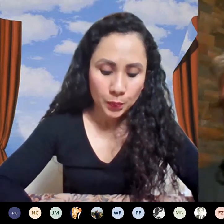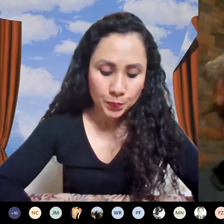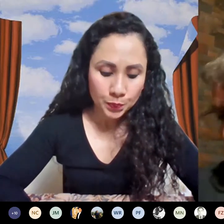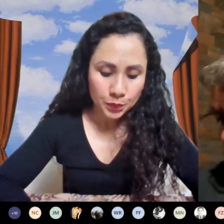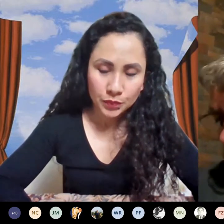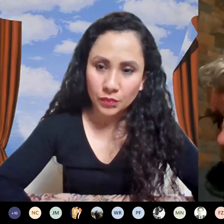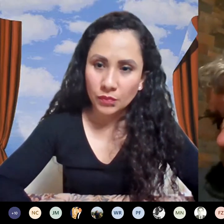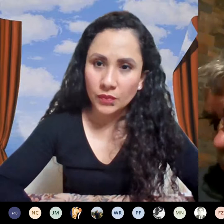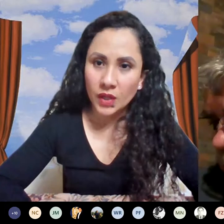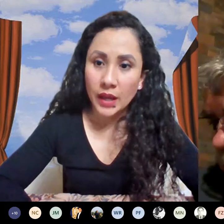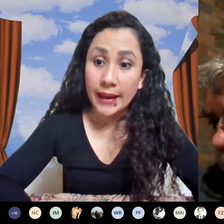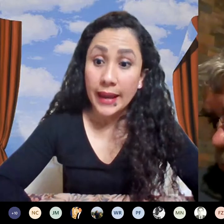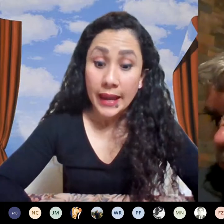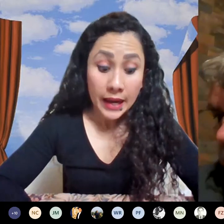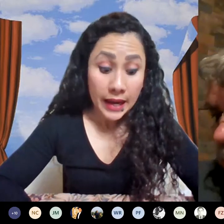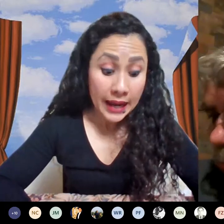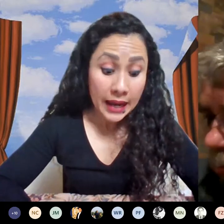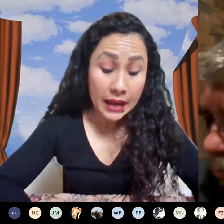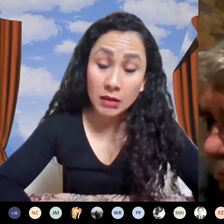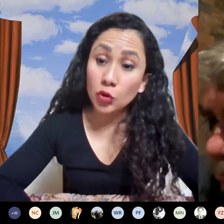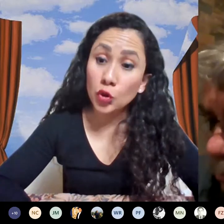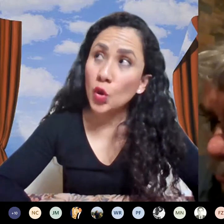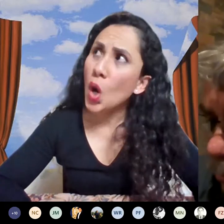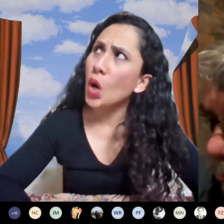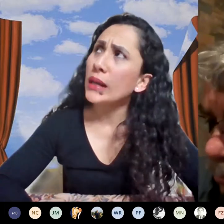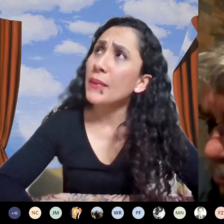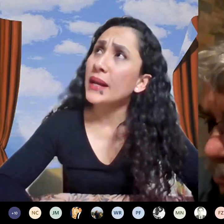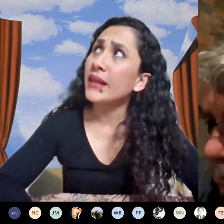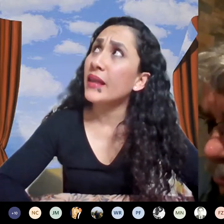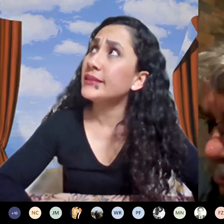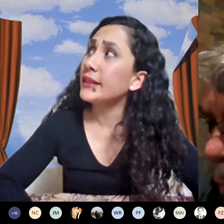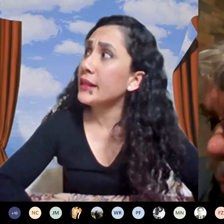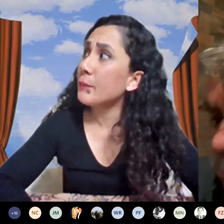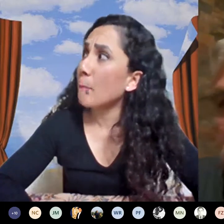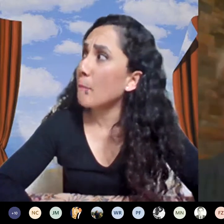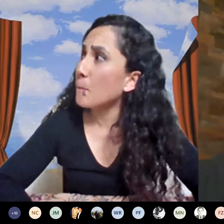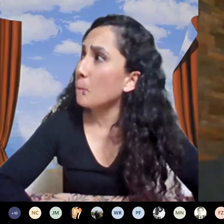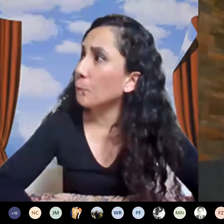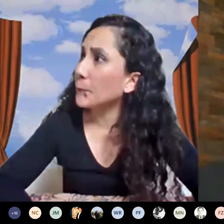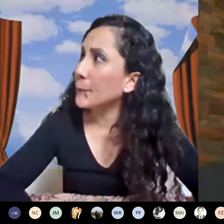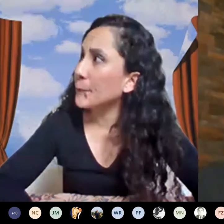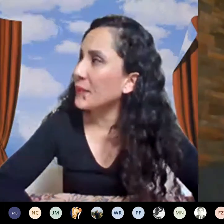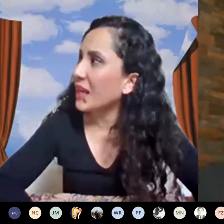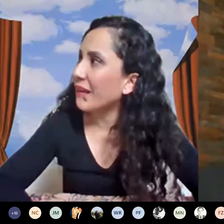llegar a las soluciones no la verdad es que